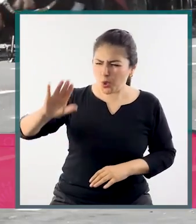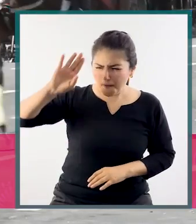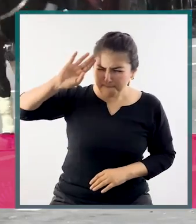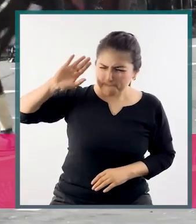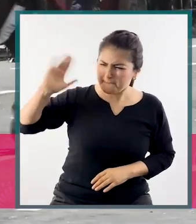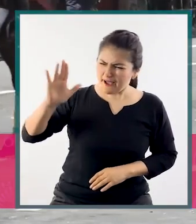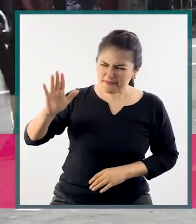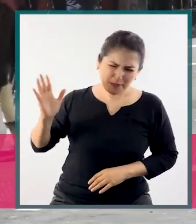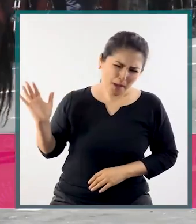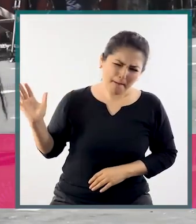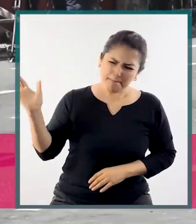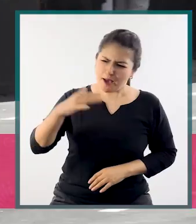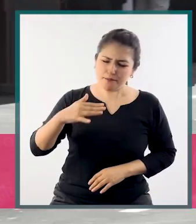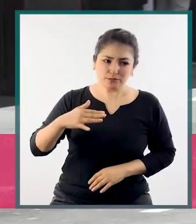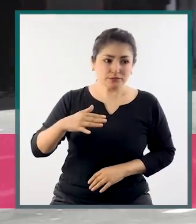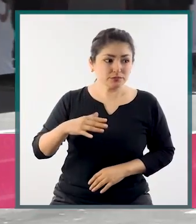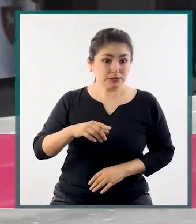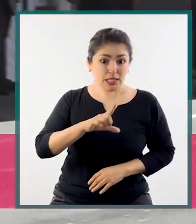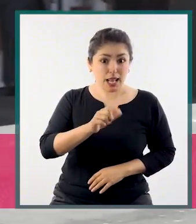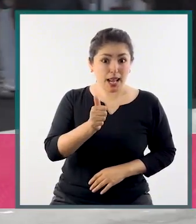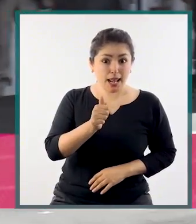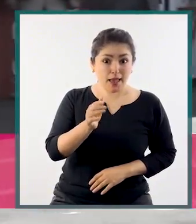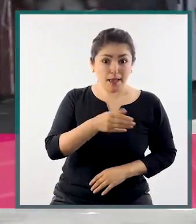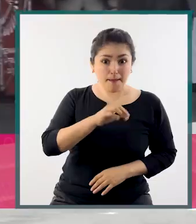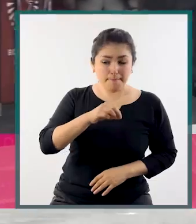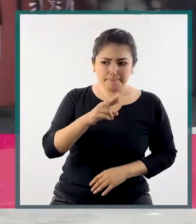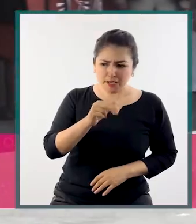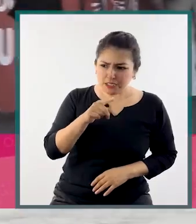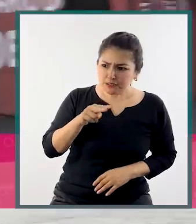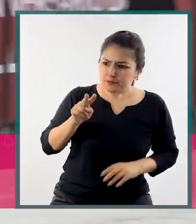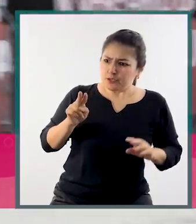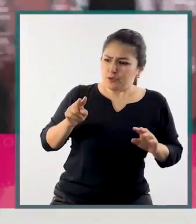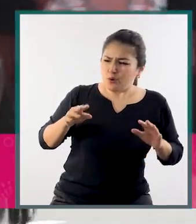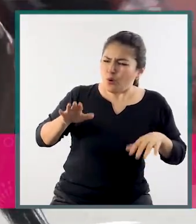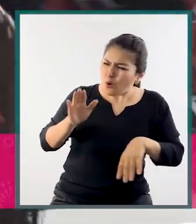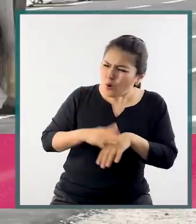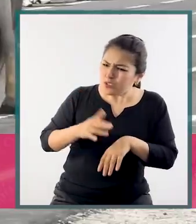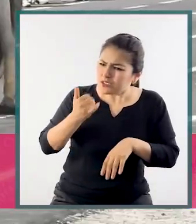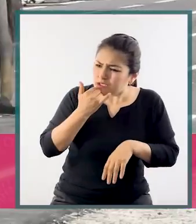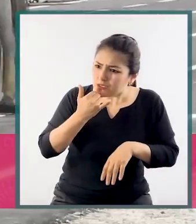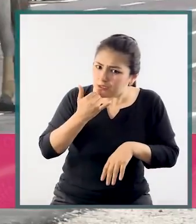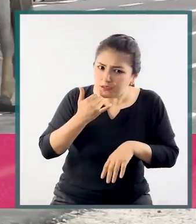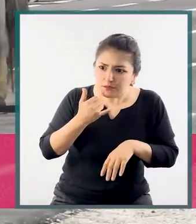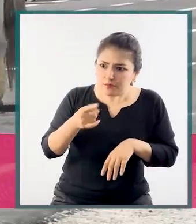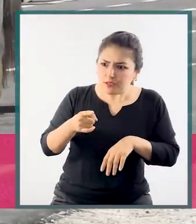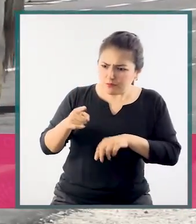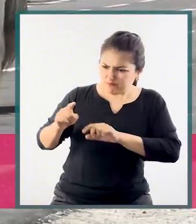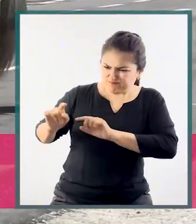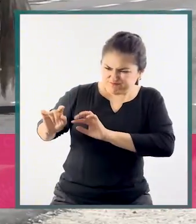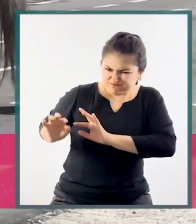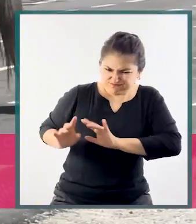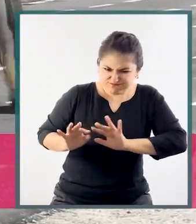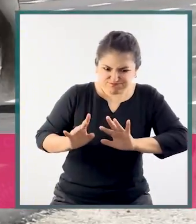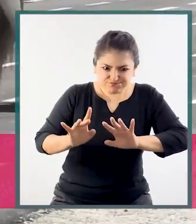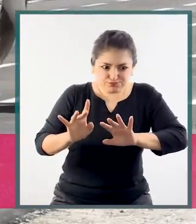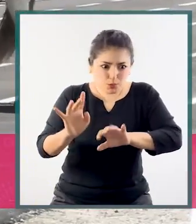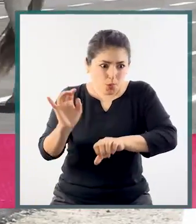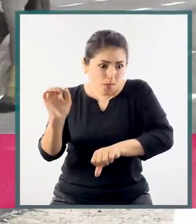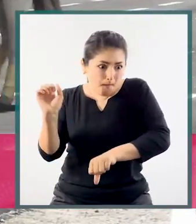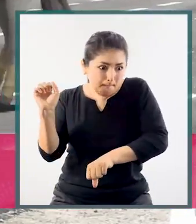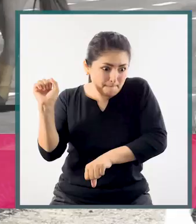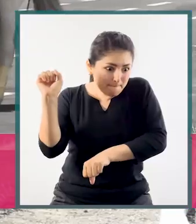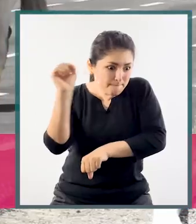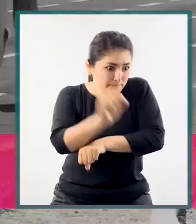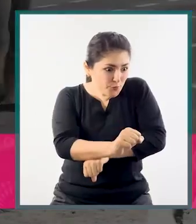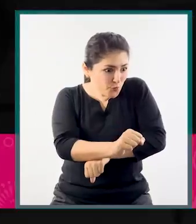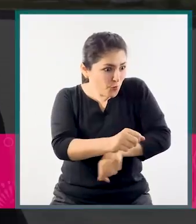y la mar va luego a intentar reprenderlo, reprenderlo, pero sabiendo que gracias a él la victoria de Junín